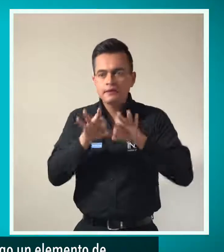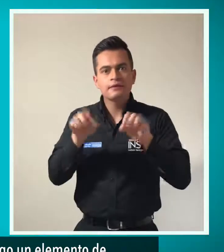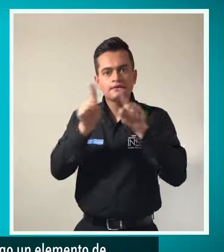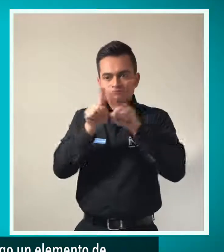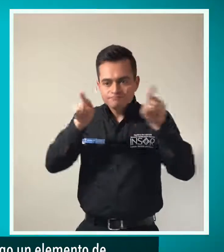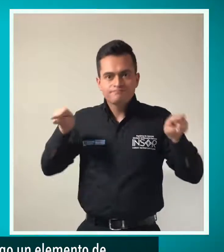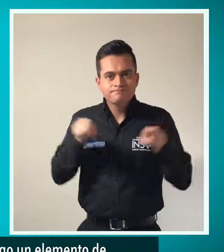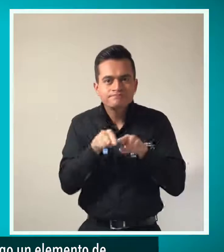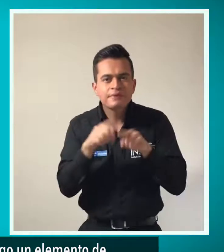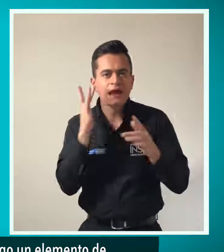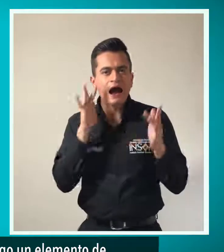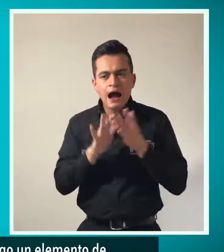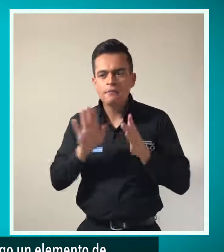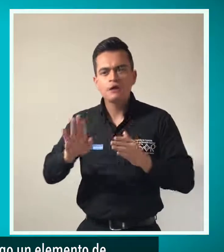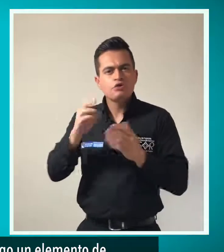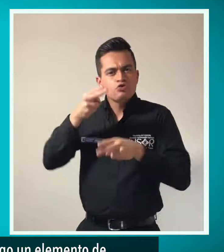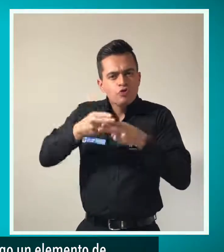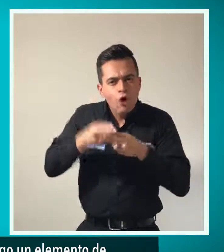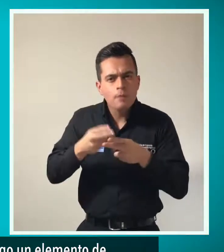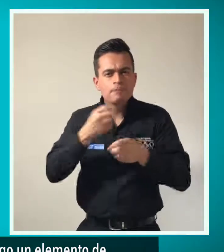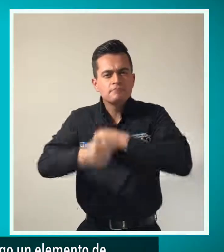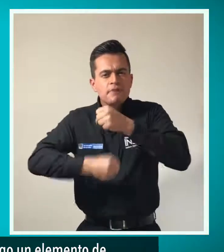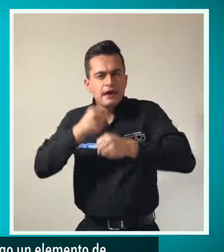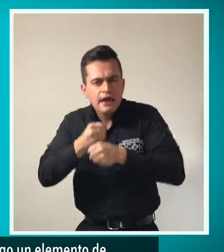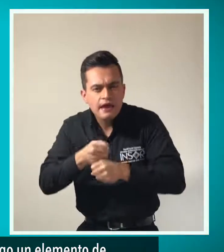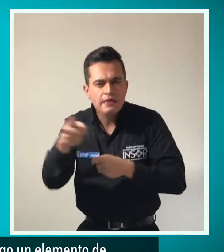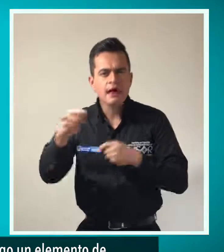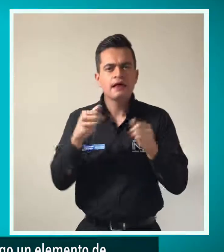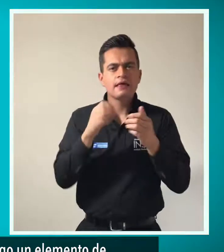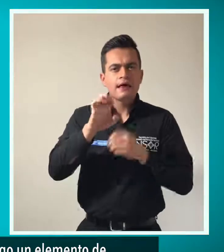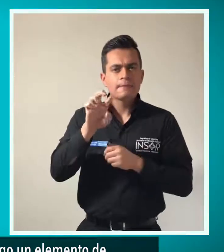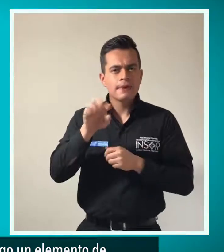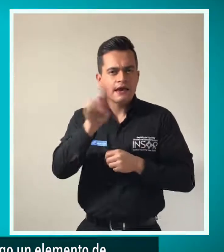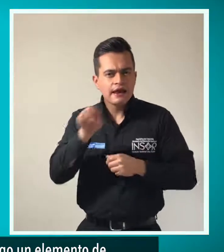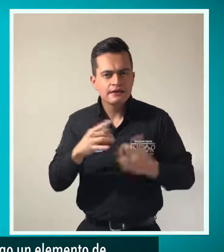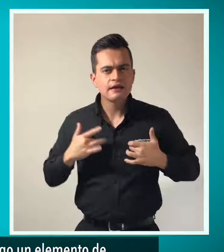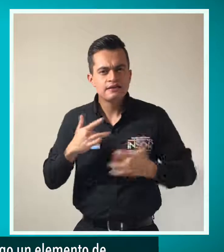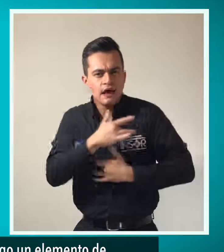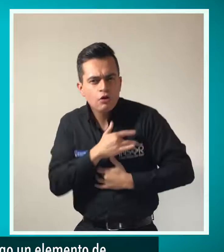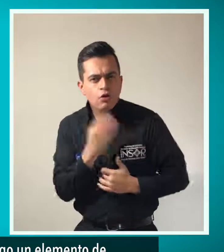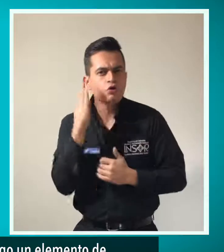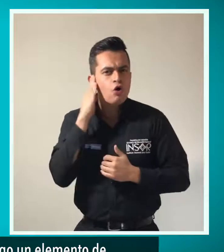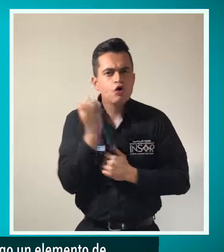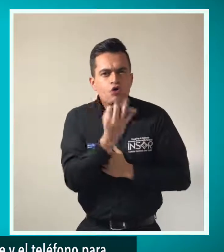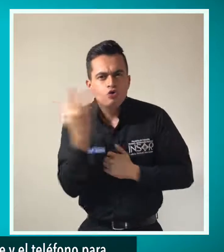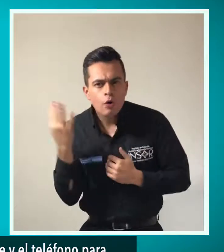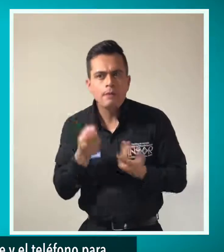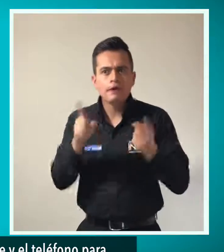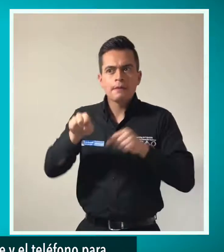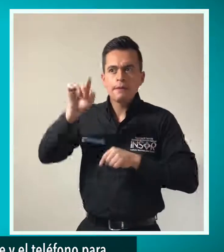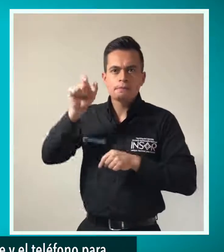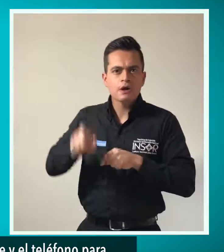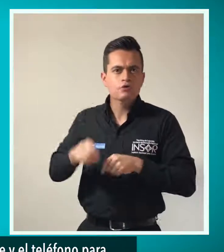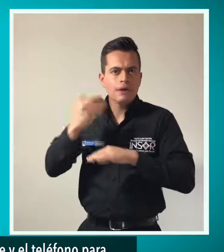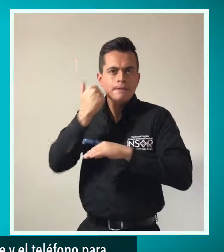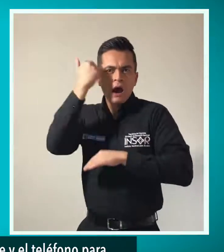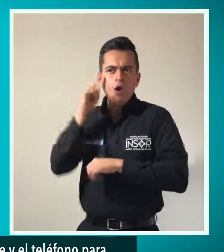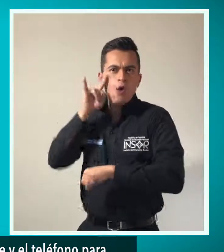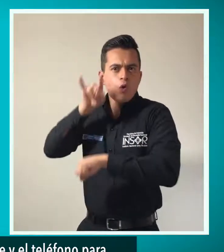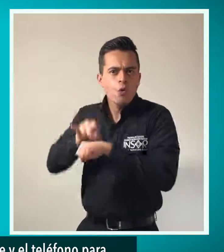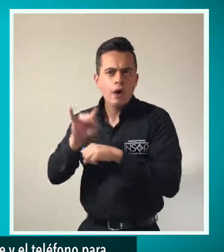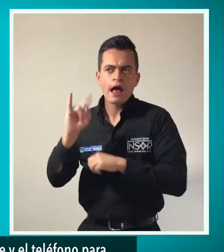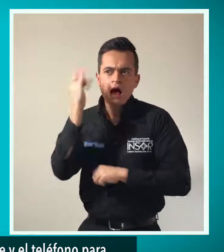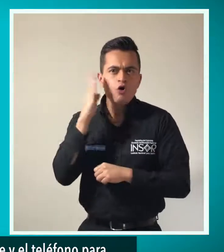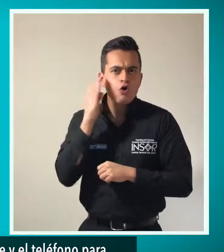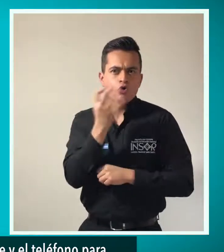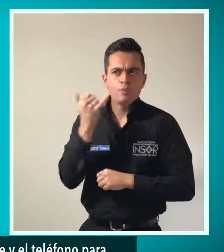Es aconsejable llevar consigo un elemento de identificación con el nombre, edad, número de teléfono, EPS, el nombre de un acudiente y el